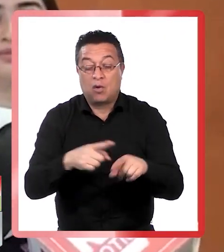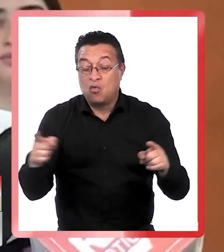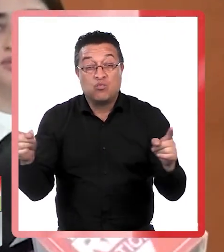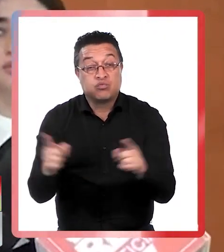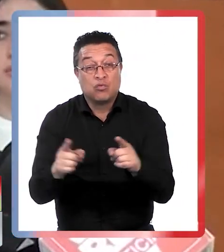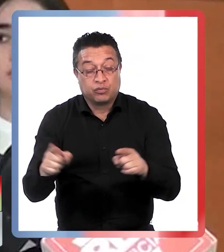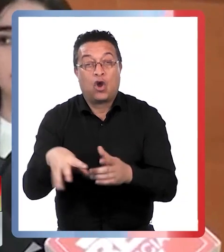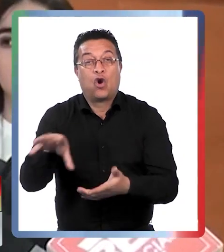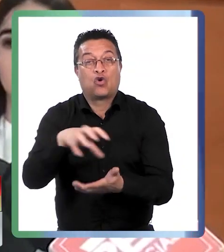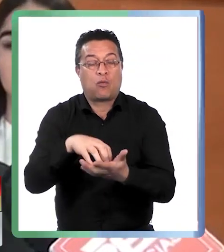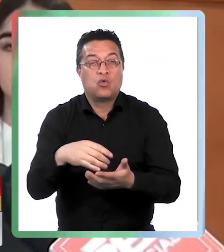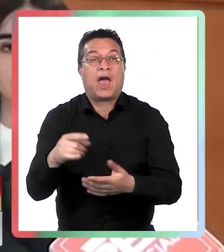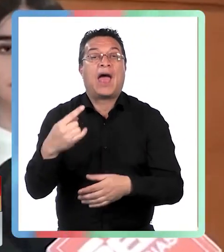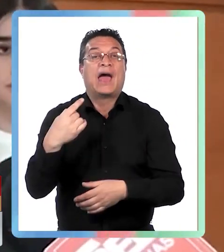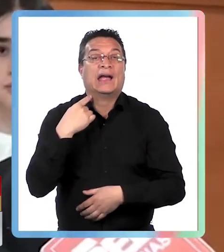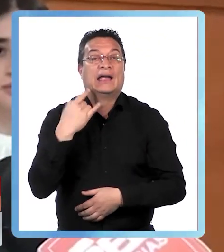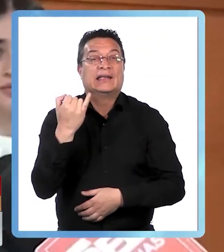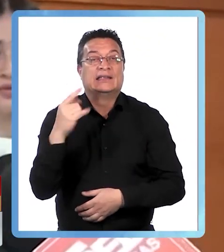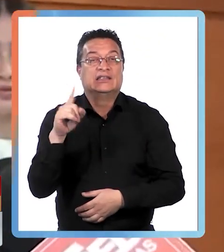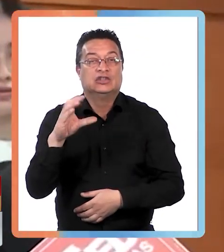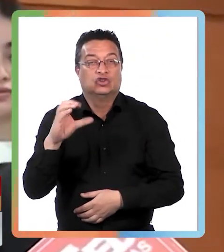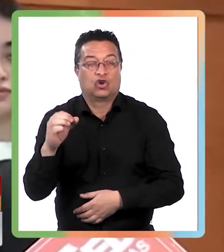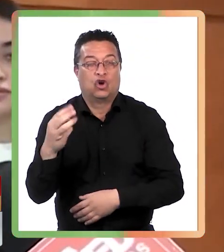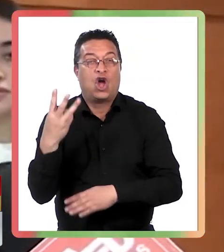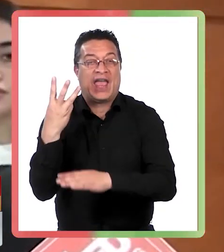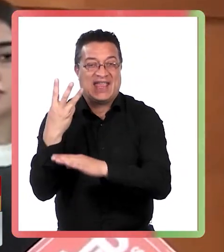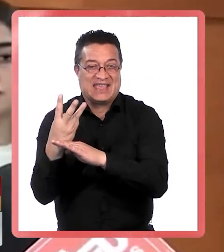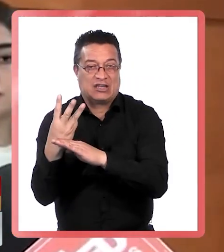tiempo muy corto fueron leídos en la comuna del Quisco mientras